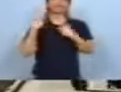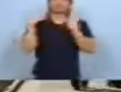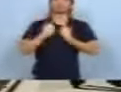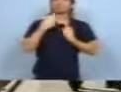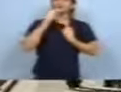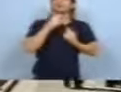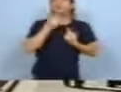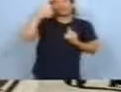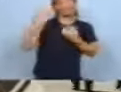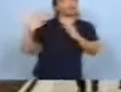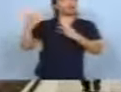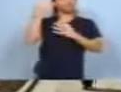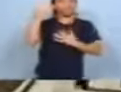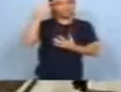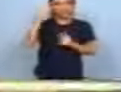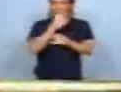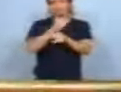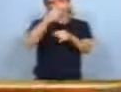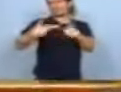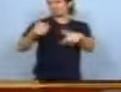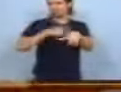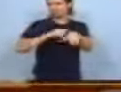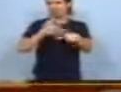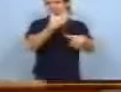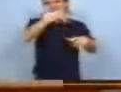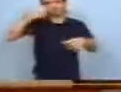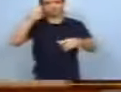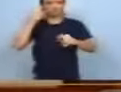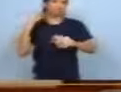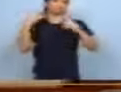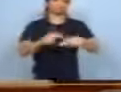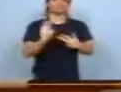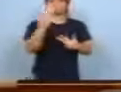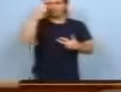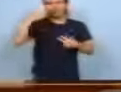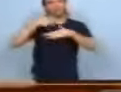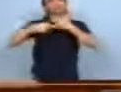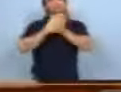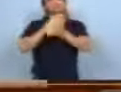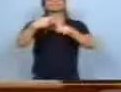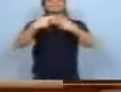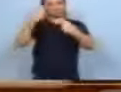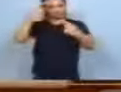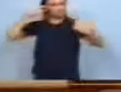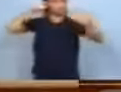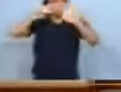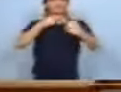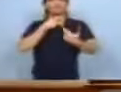hijos querían hacer, y no los dejaron, les cortaron las alas y no pudieron seguir con todo lo que